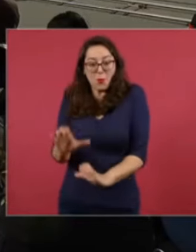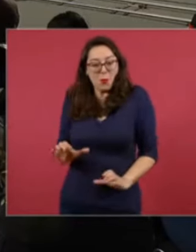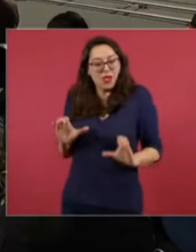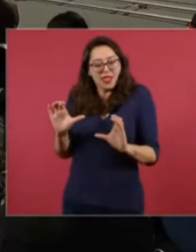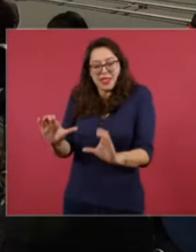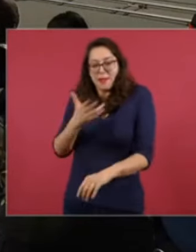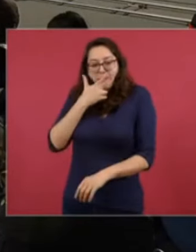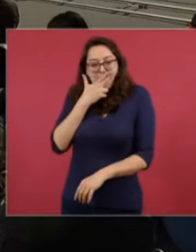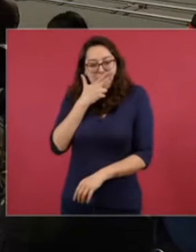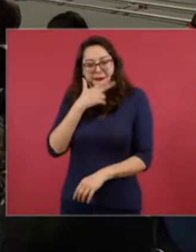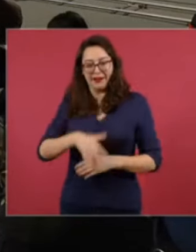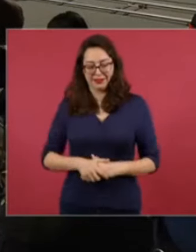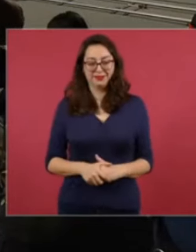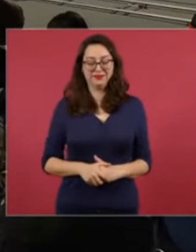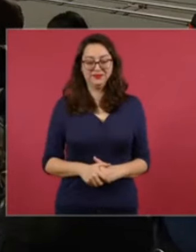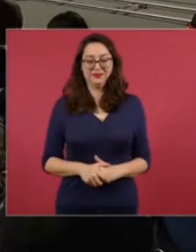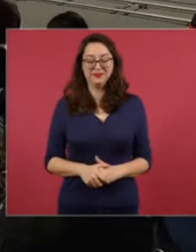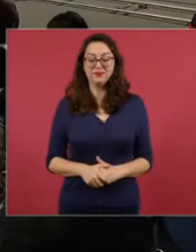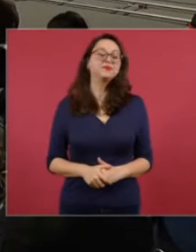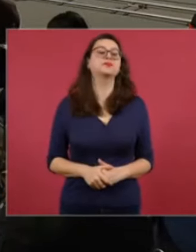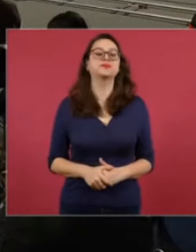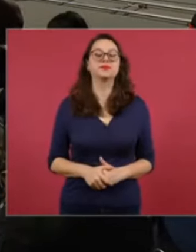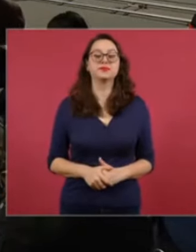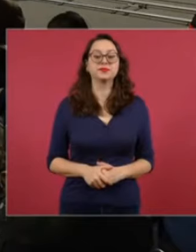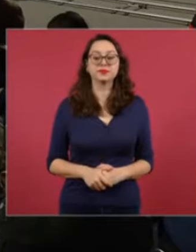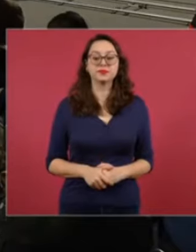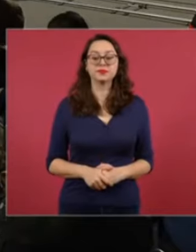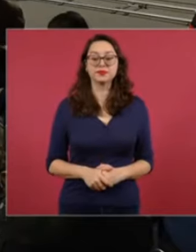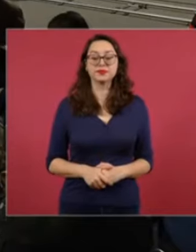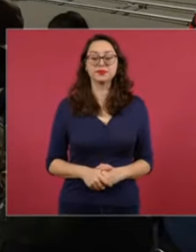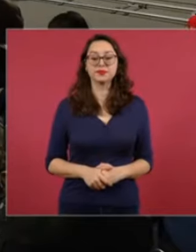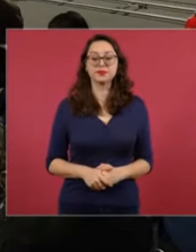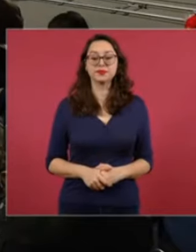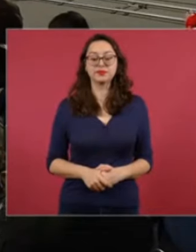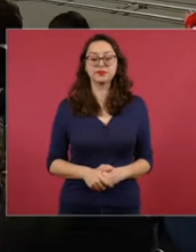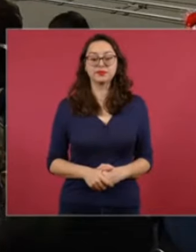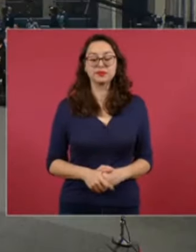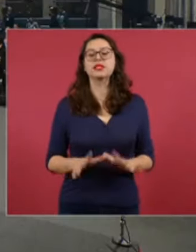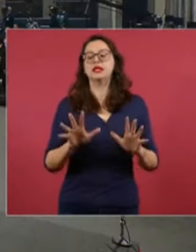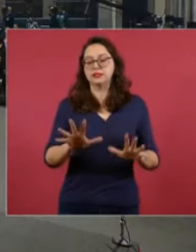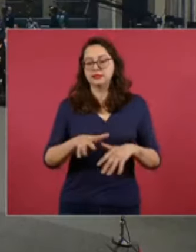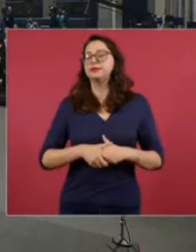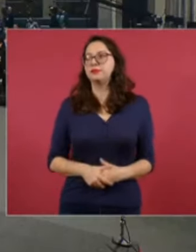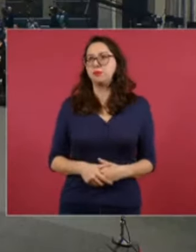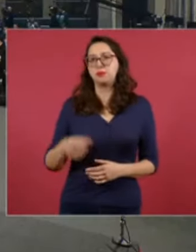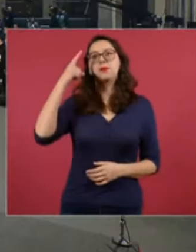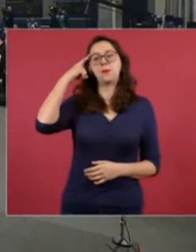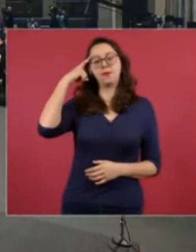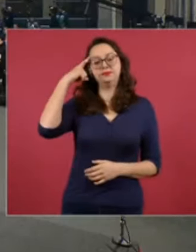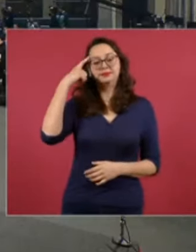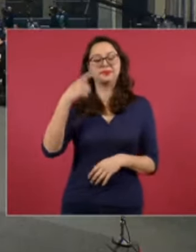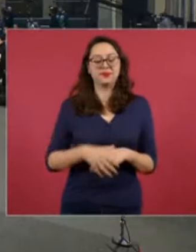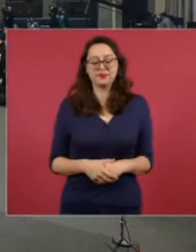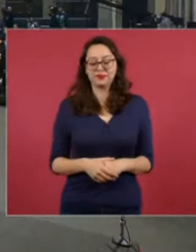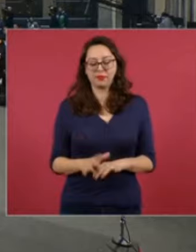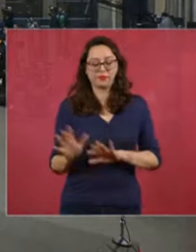Pero bueno, este... Ah, hablaba yo de que el Infonavit